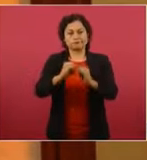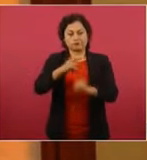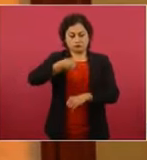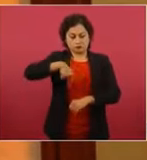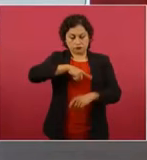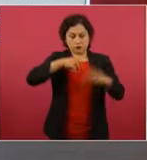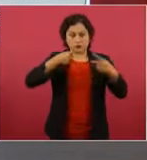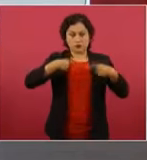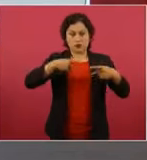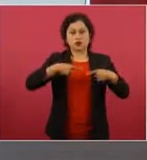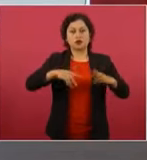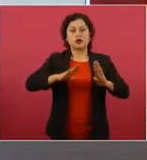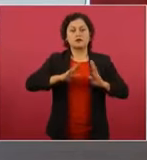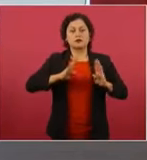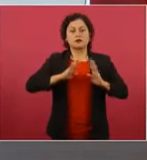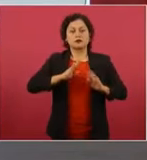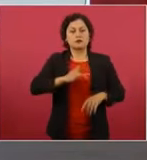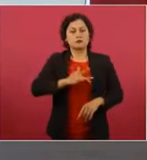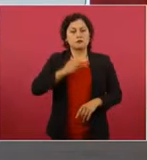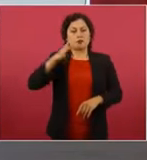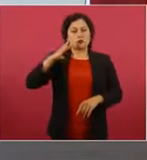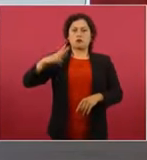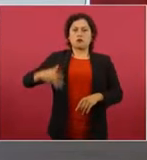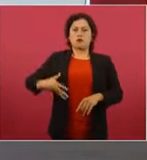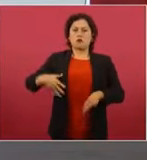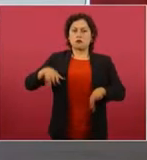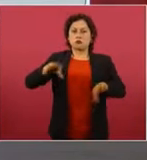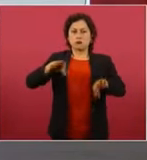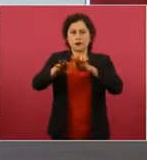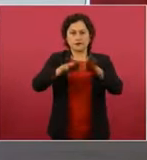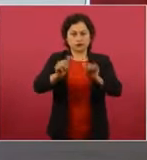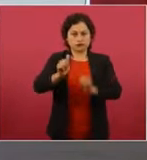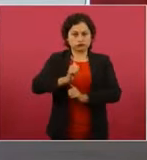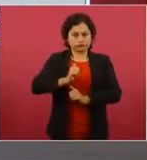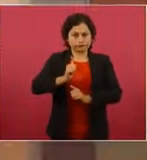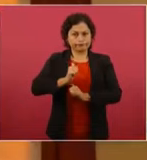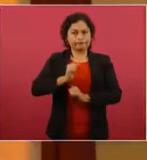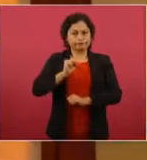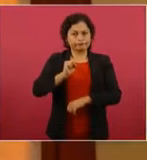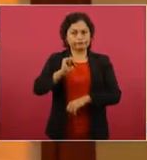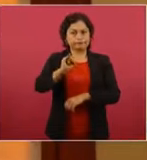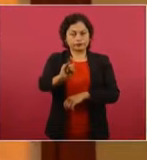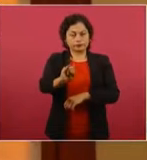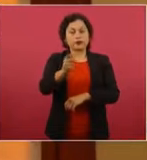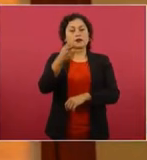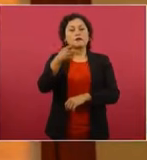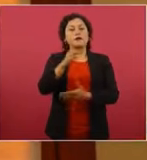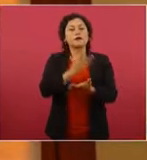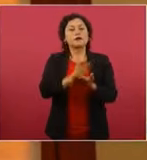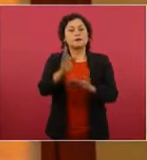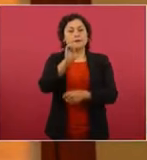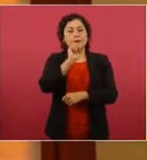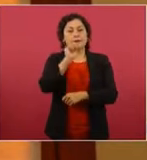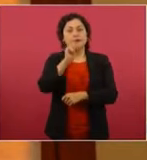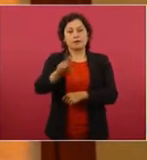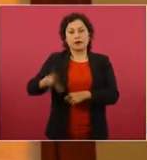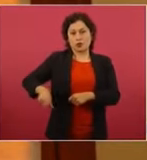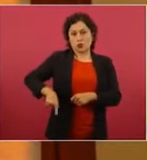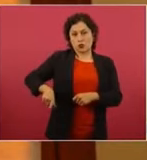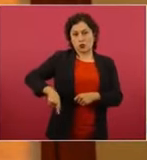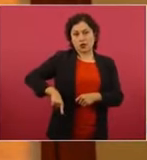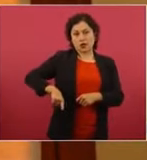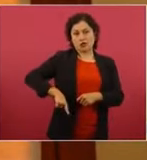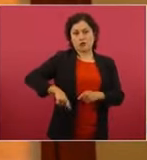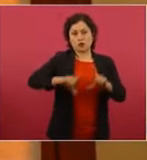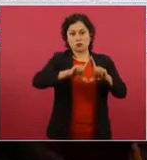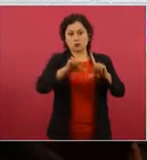de pertenecer al Ejército, Fuerza Aérea o a la Guardia Nacional, además de sentirse comprometidos con el gobierno de la República